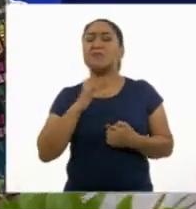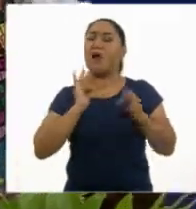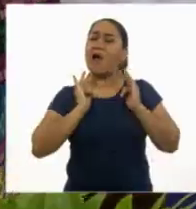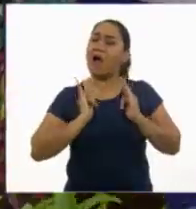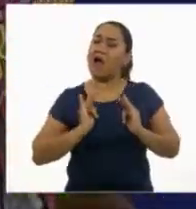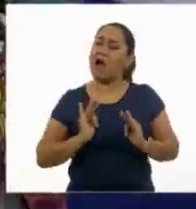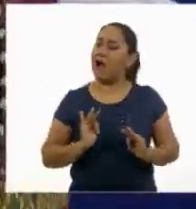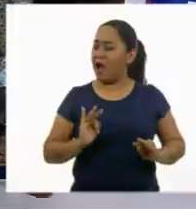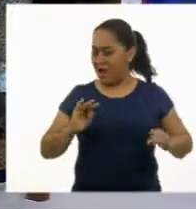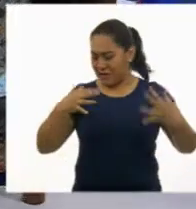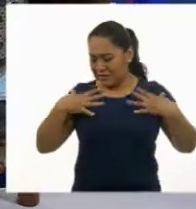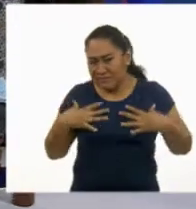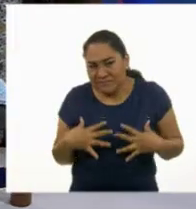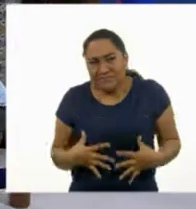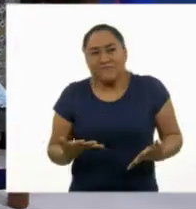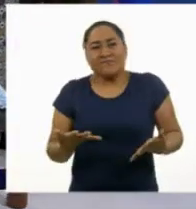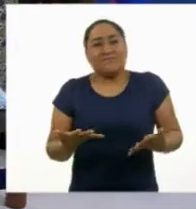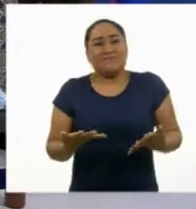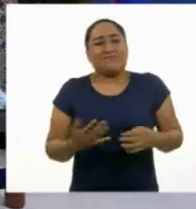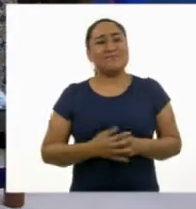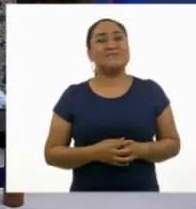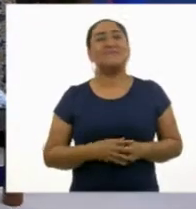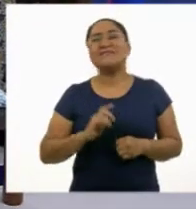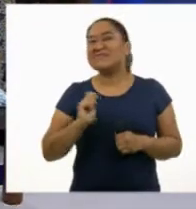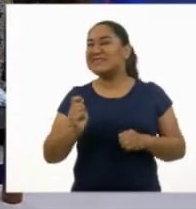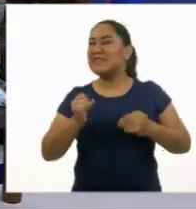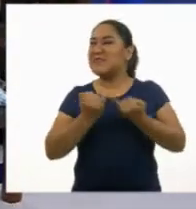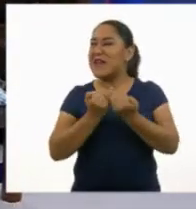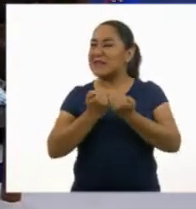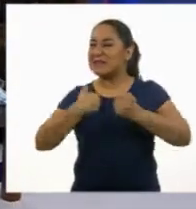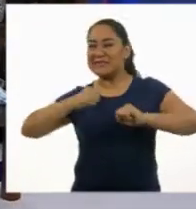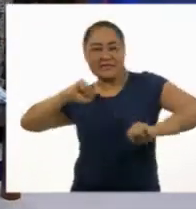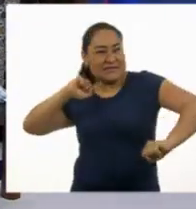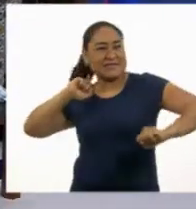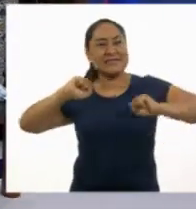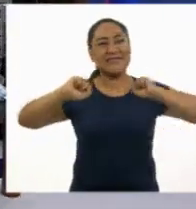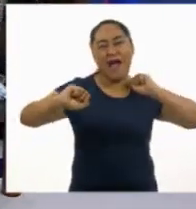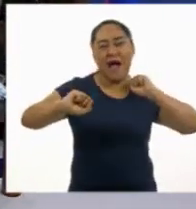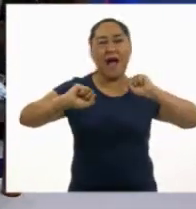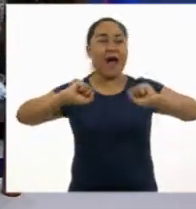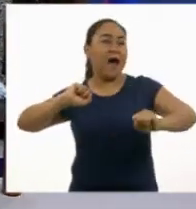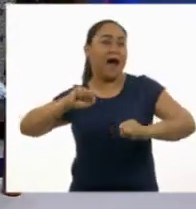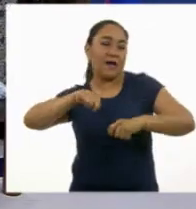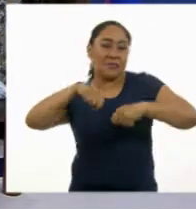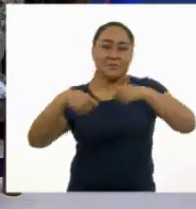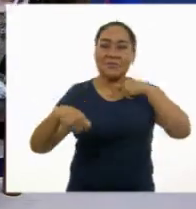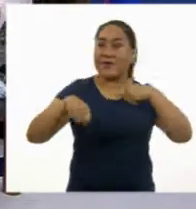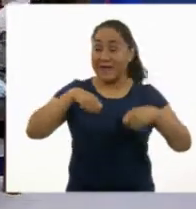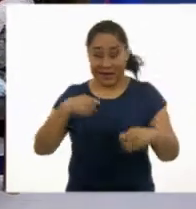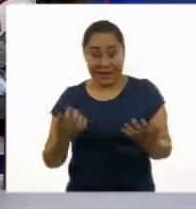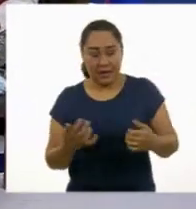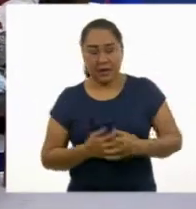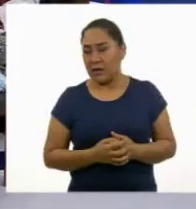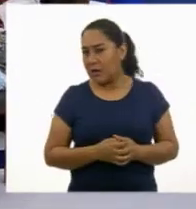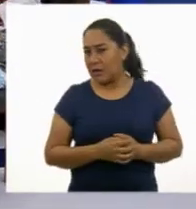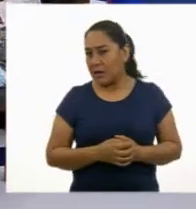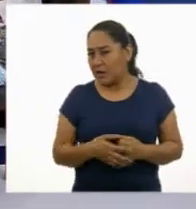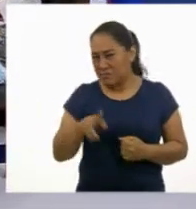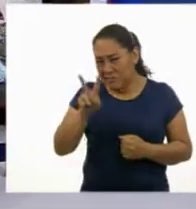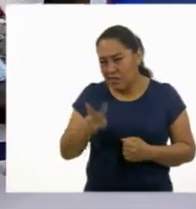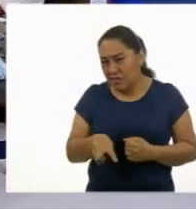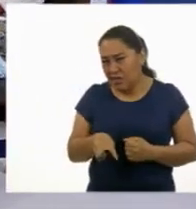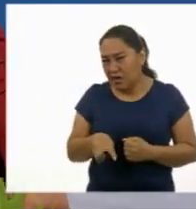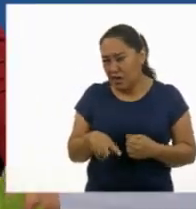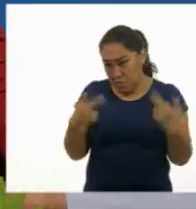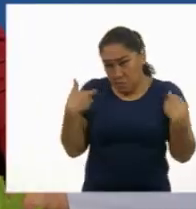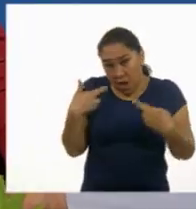ejercicios. Porque hago... Ay, como de muchos estiramientos. Y me puedo mover. Anda. En verdad, ¿no sabía que los maestros se